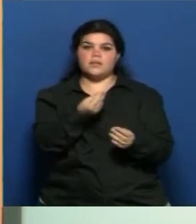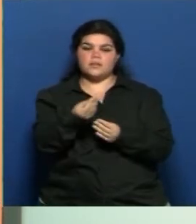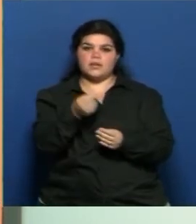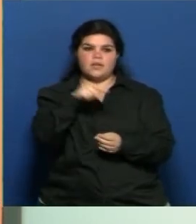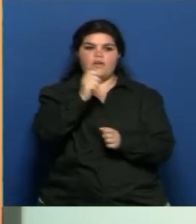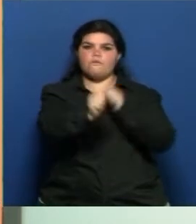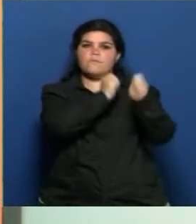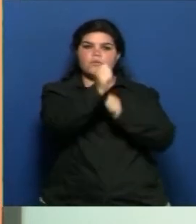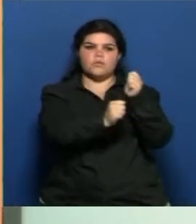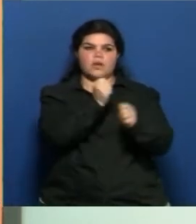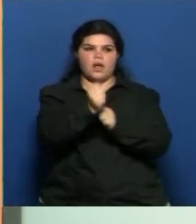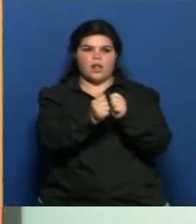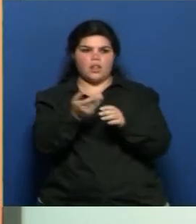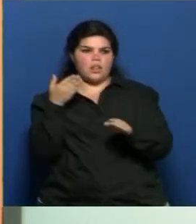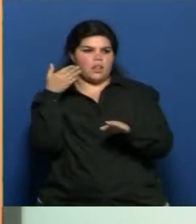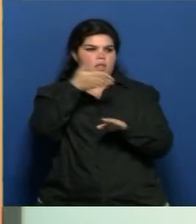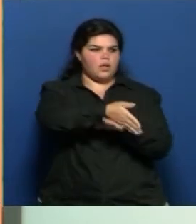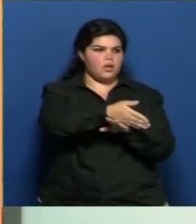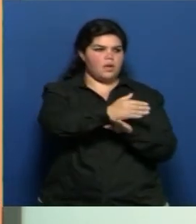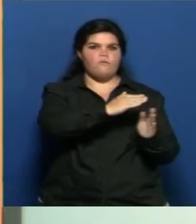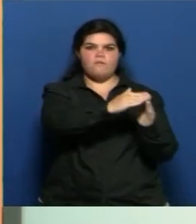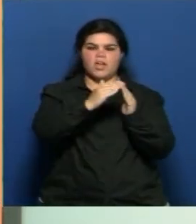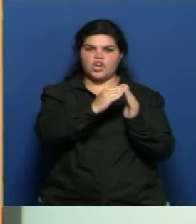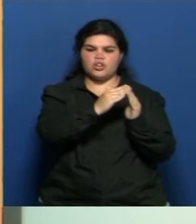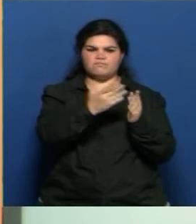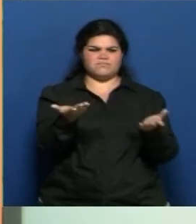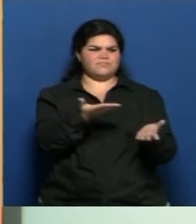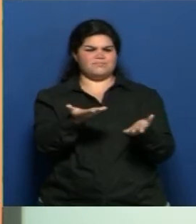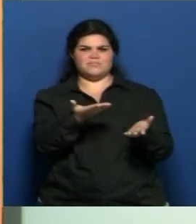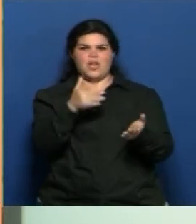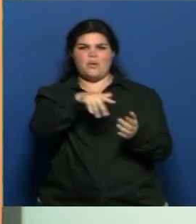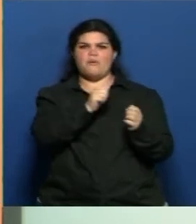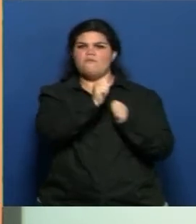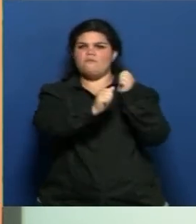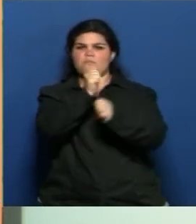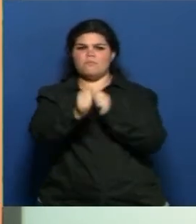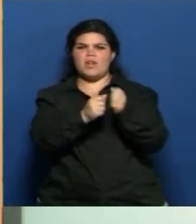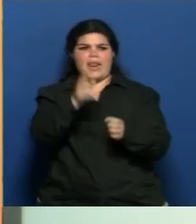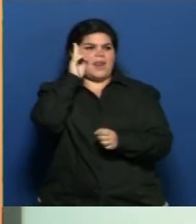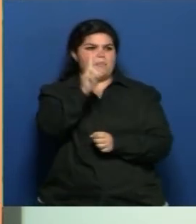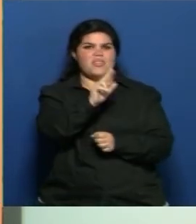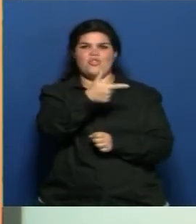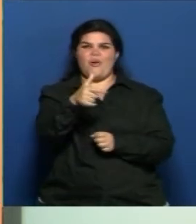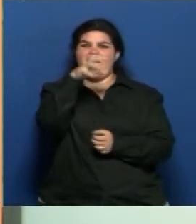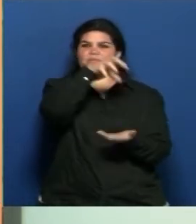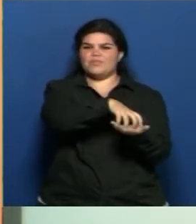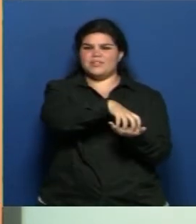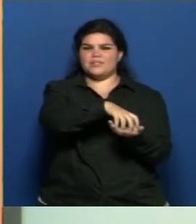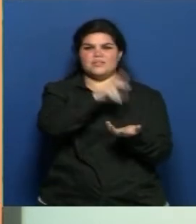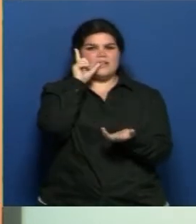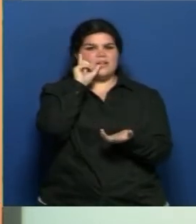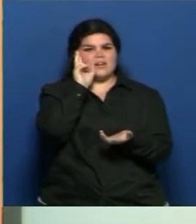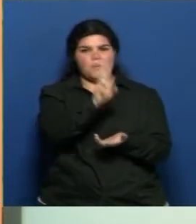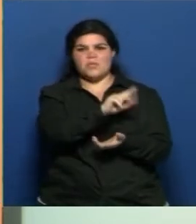industrial, cruzamos la calle y encontramos un barrio. ¿Por qué? Porque no ha sido respetada esa zona industrial. La zona industrial está